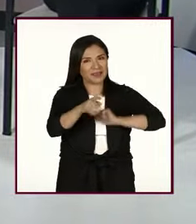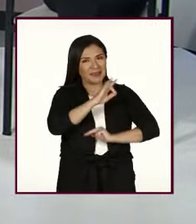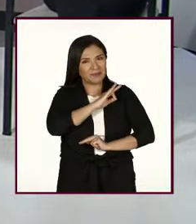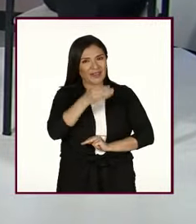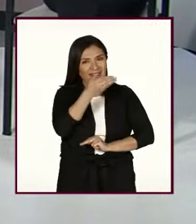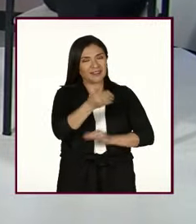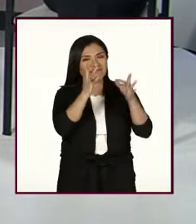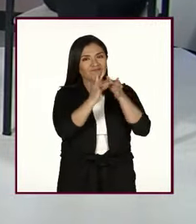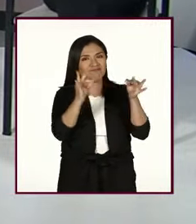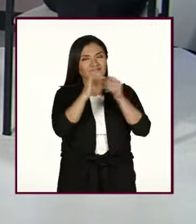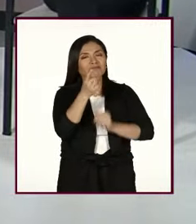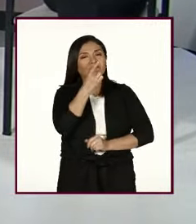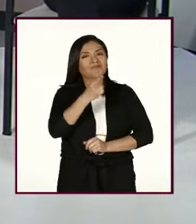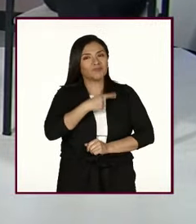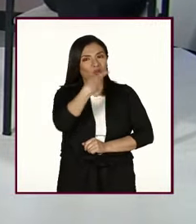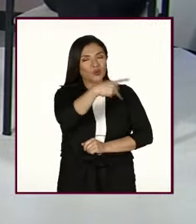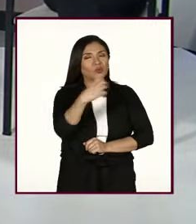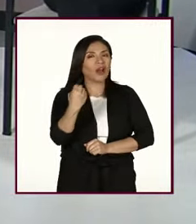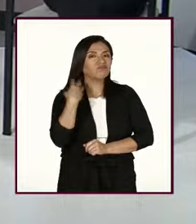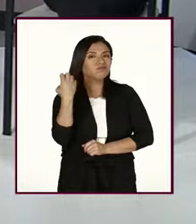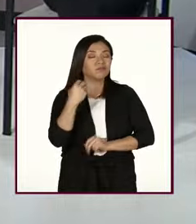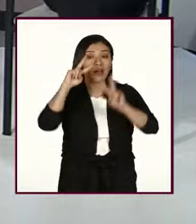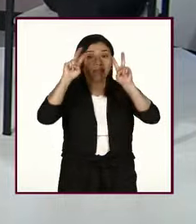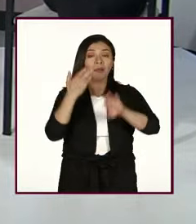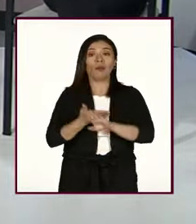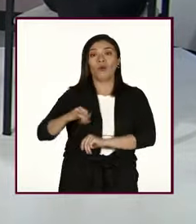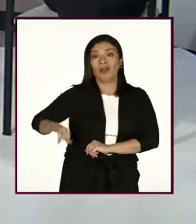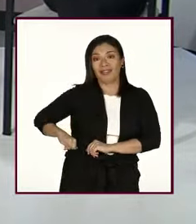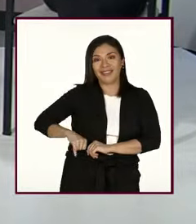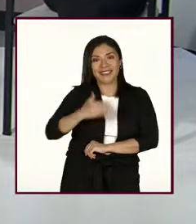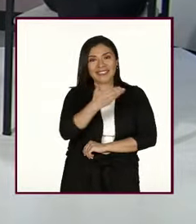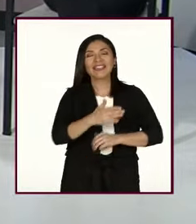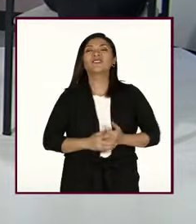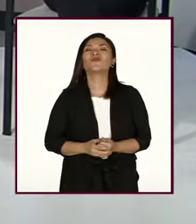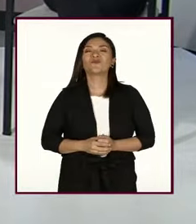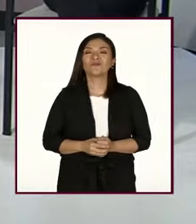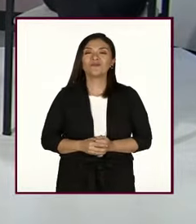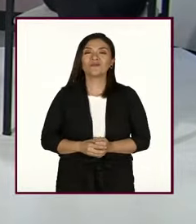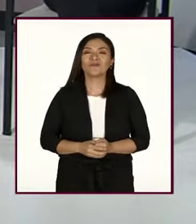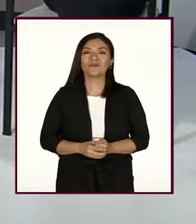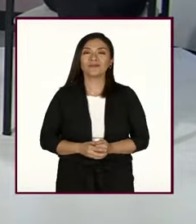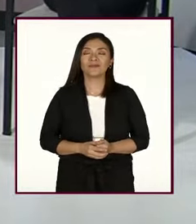bueno, pues comencemos con esta ponencia de este tema tan interesante. Muchas gracias.